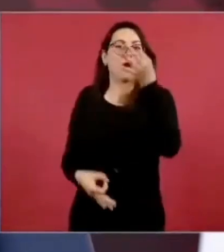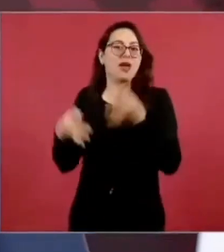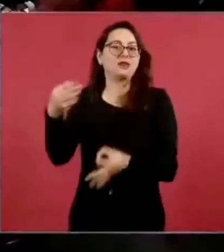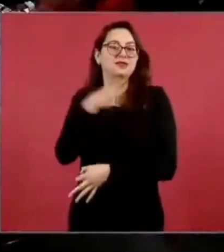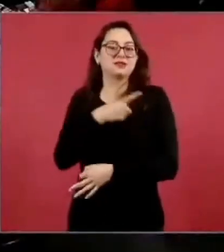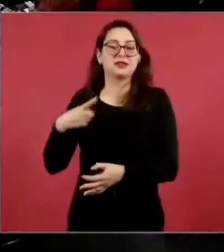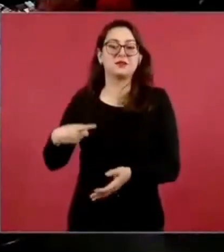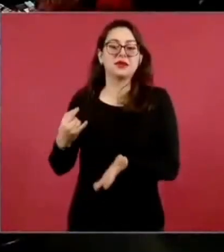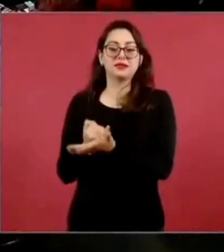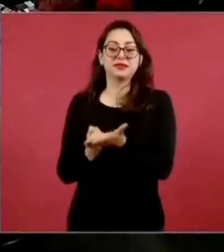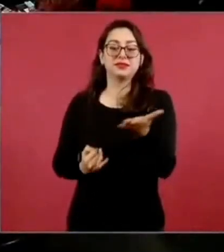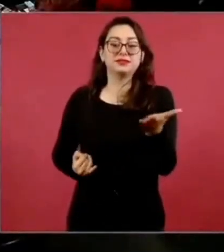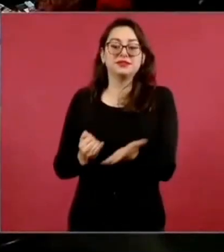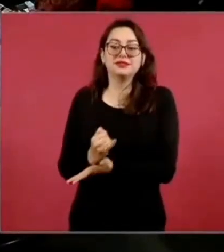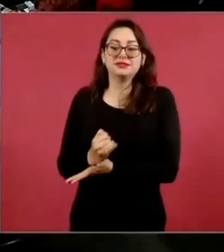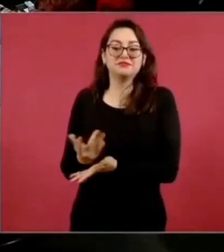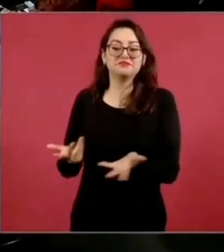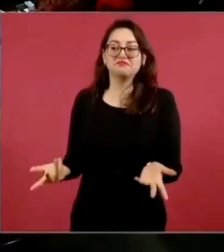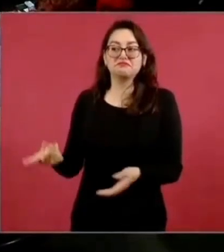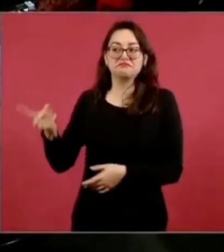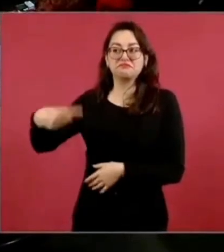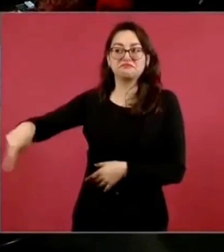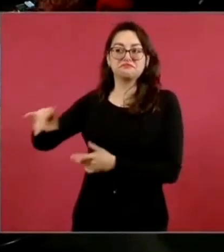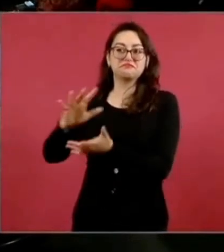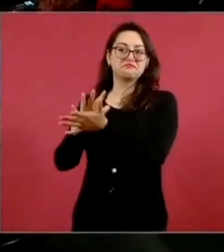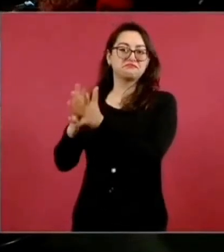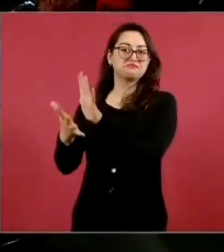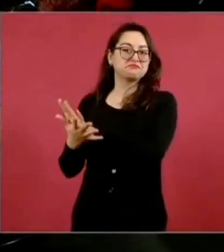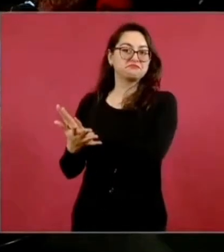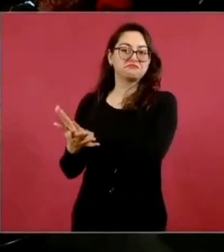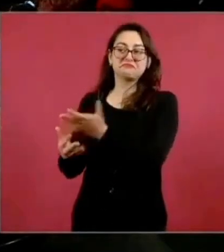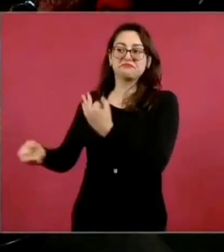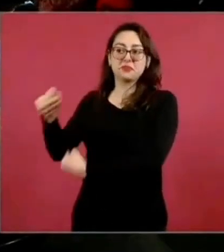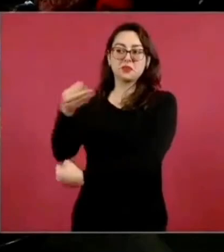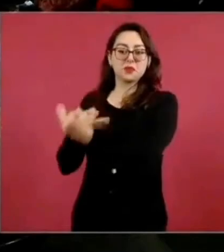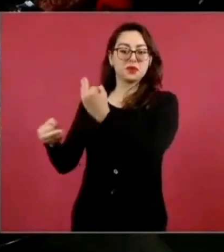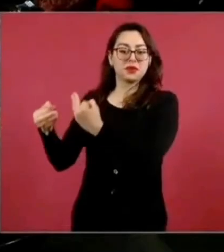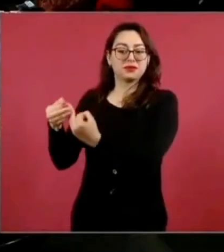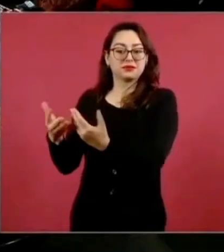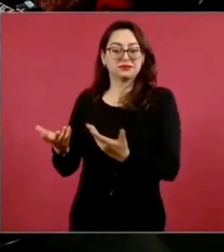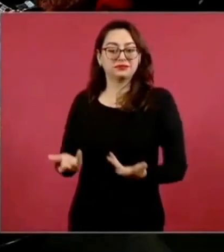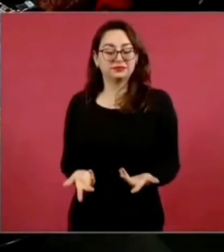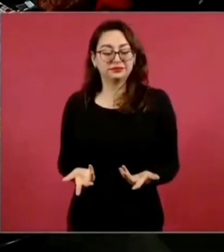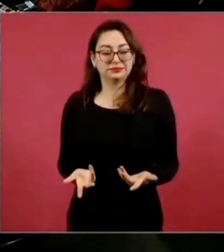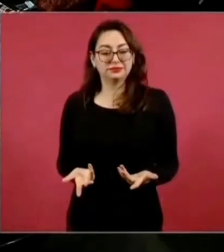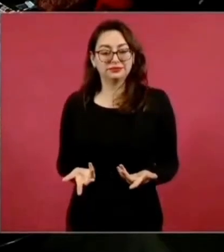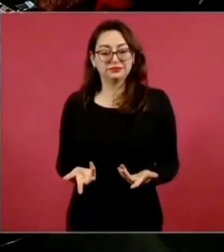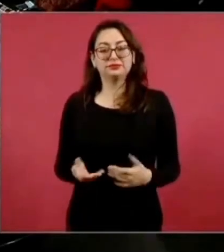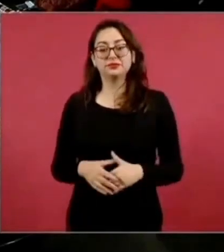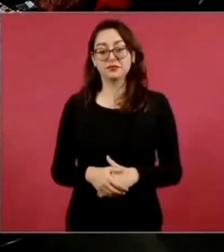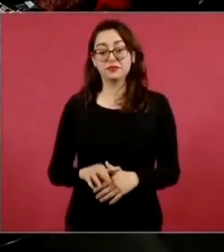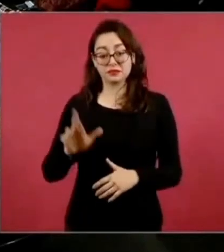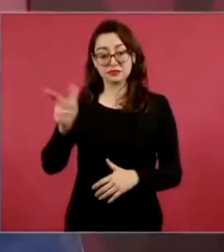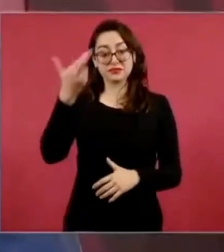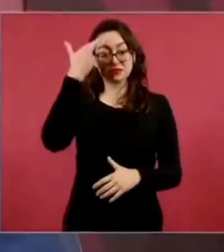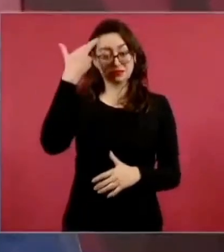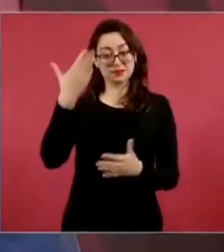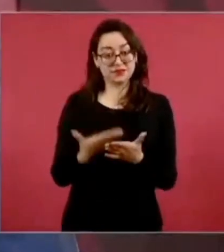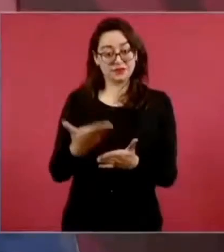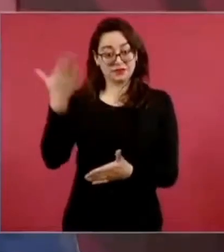acuérdense lo que sucedió cuando se establece que nadie puede ganar más que el presidente